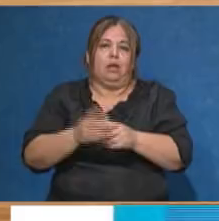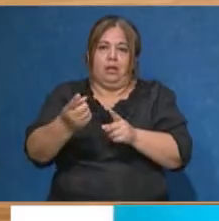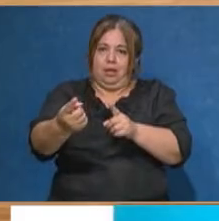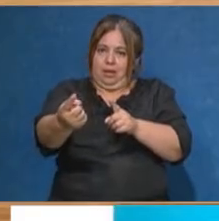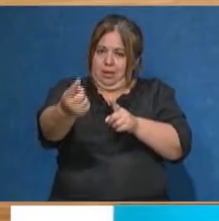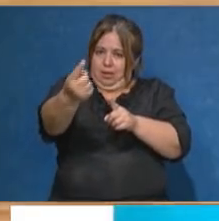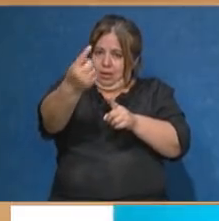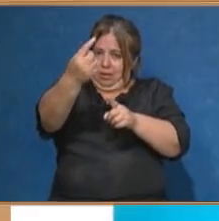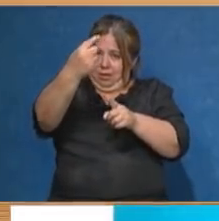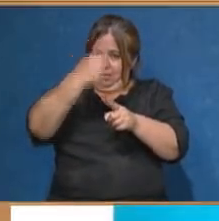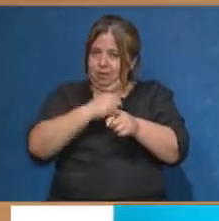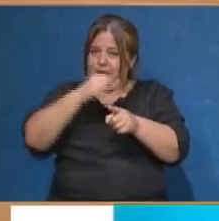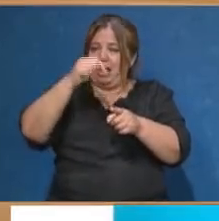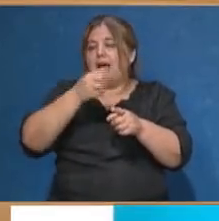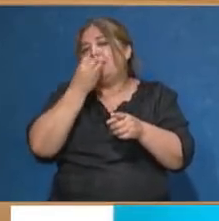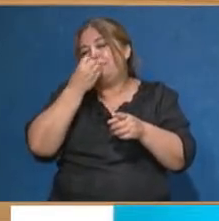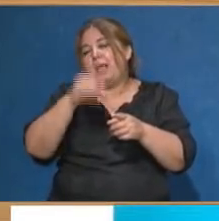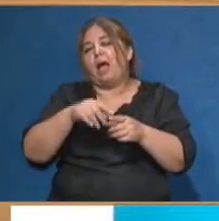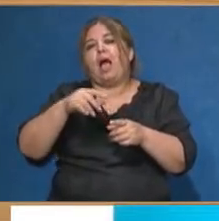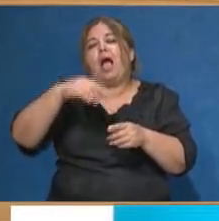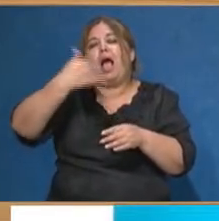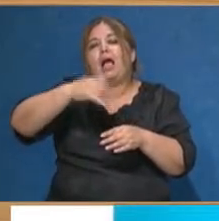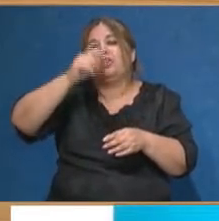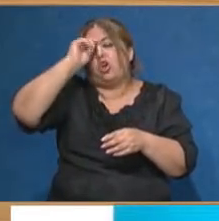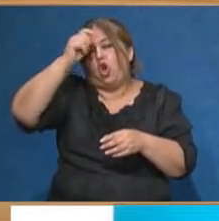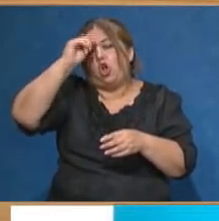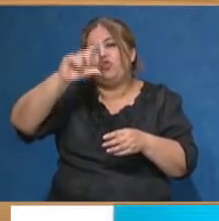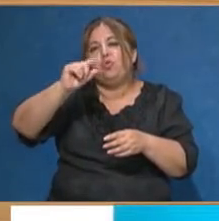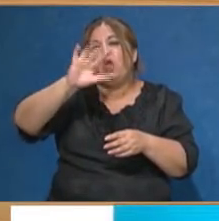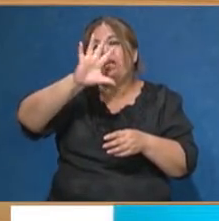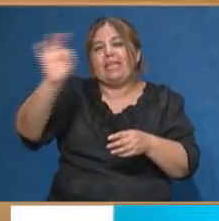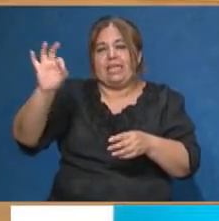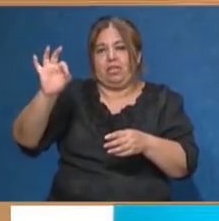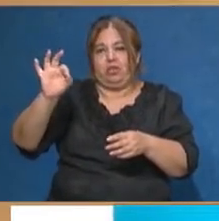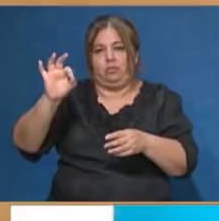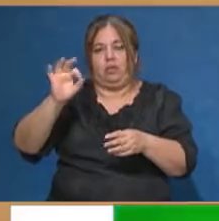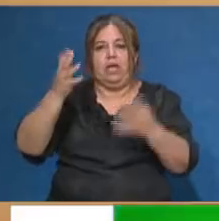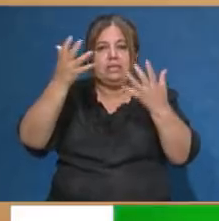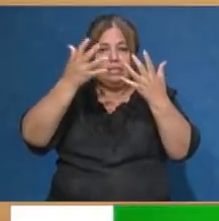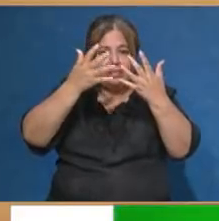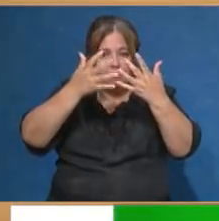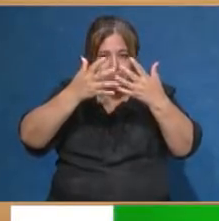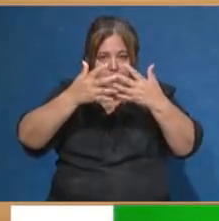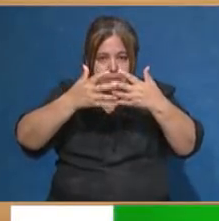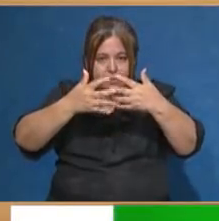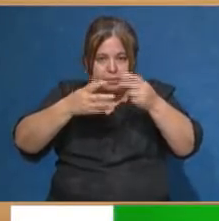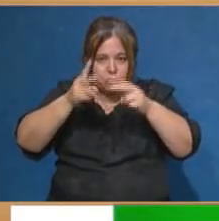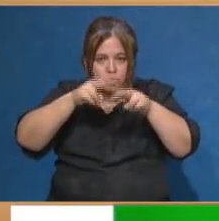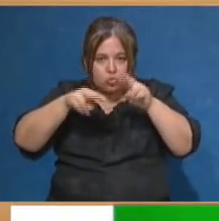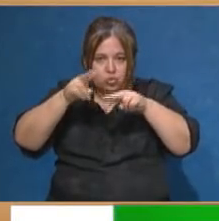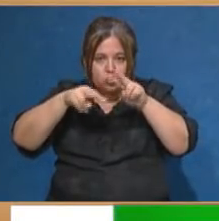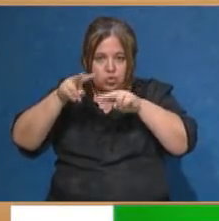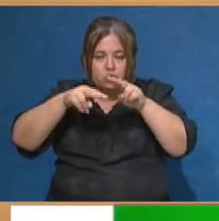centro. Bueno. Vamos a la avenida Colón al 500. Ahí comienza el sistema a arrojar las distintas alternativas. Ahí tenemos